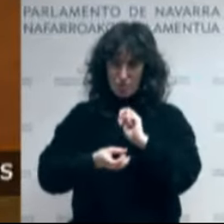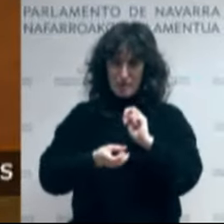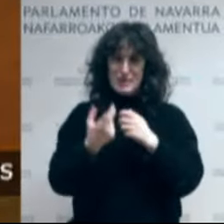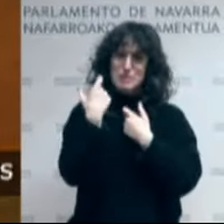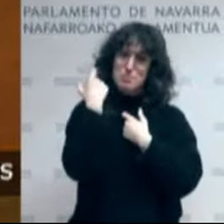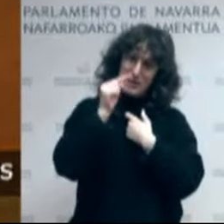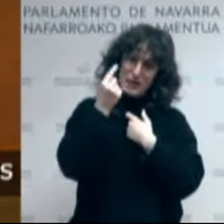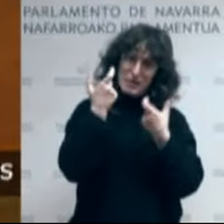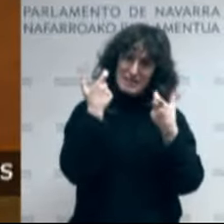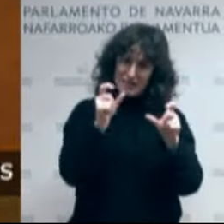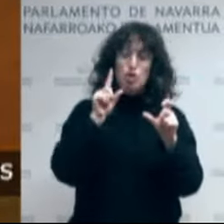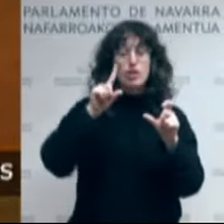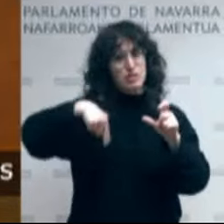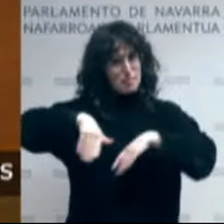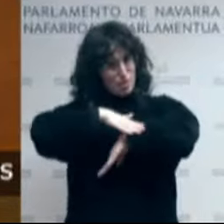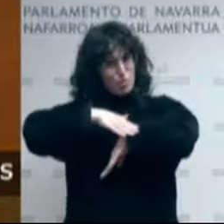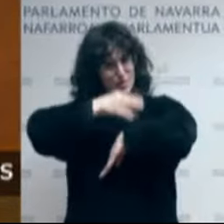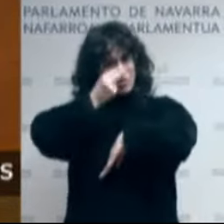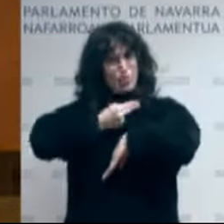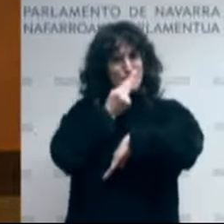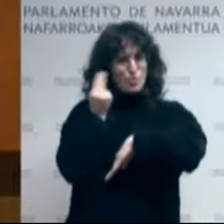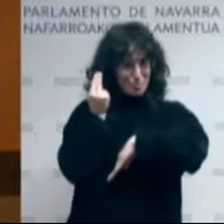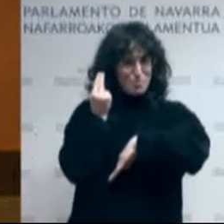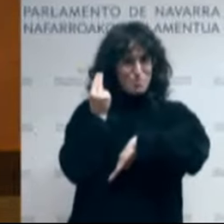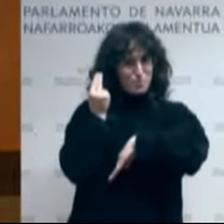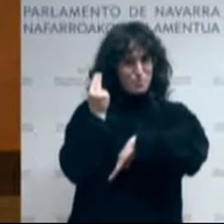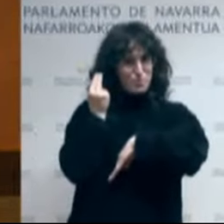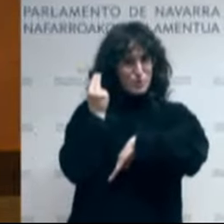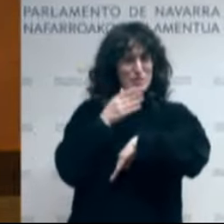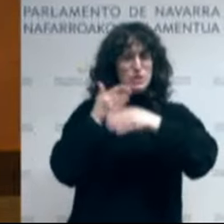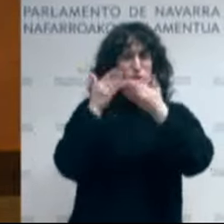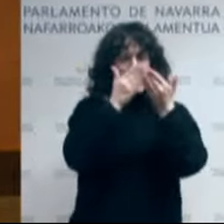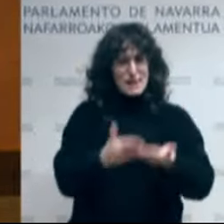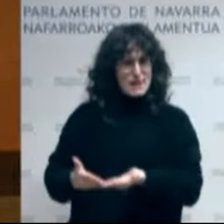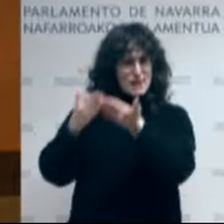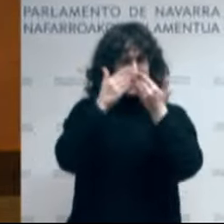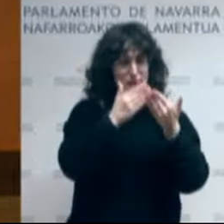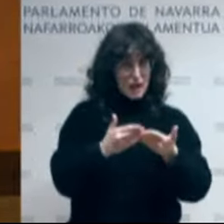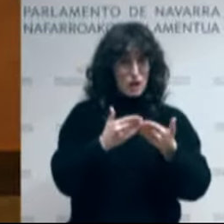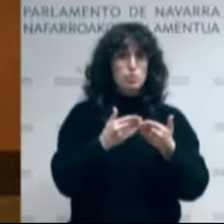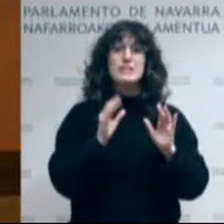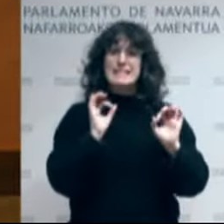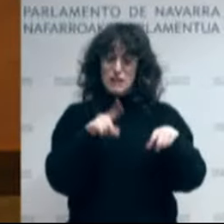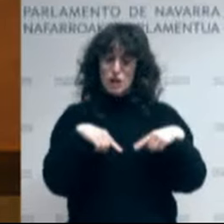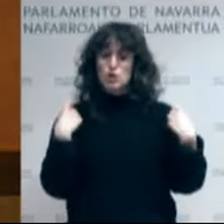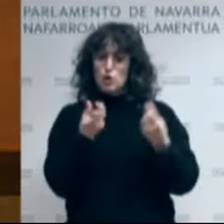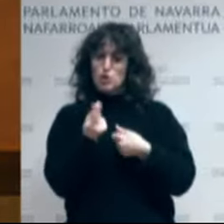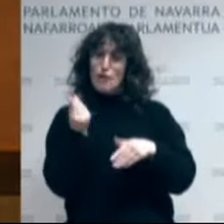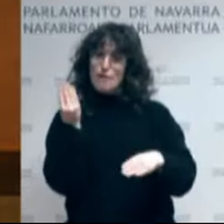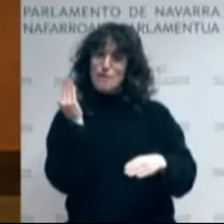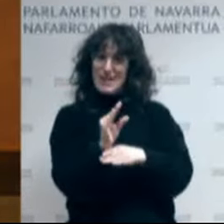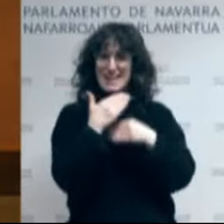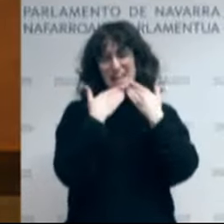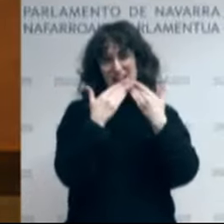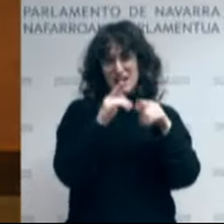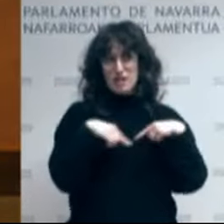en este ámbito el gobierno se ha comprometido a elaborar un estudio financiado de hecho con una de nuestras enmiendas